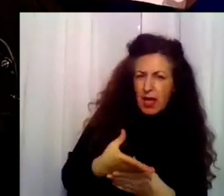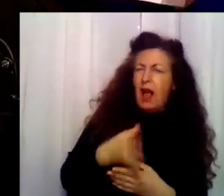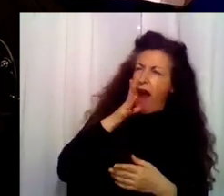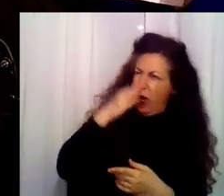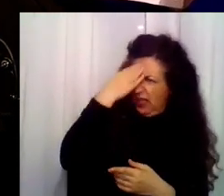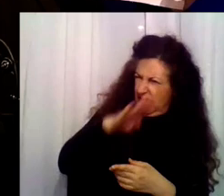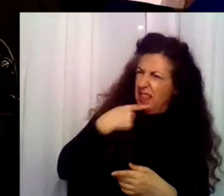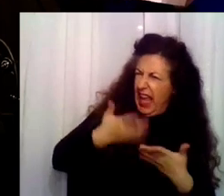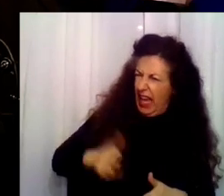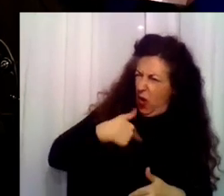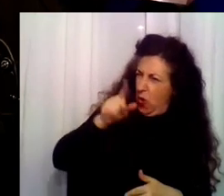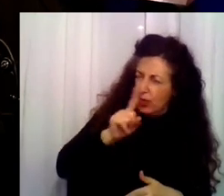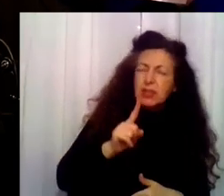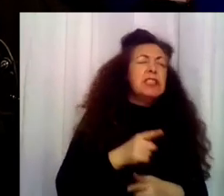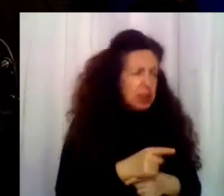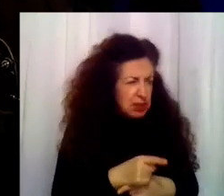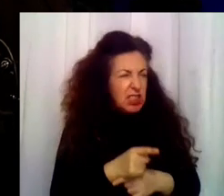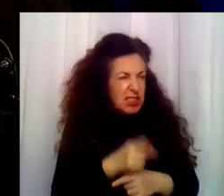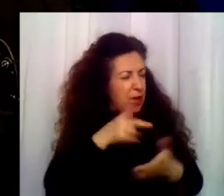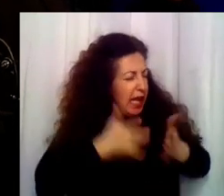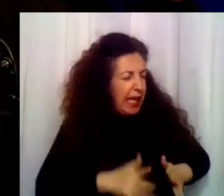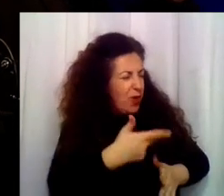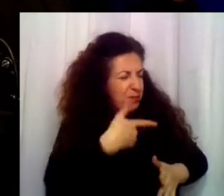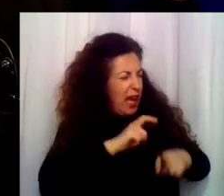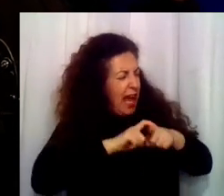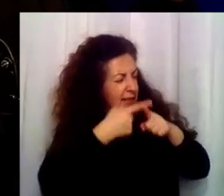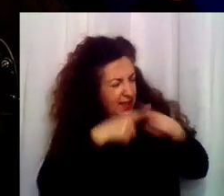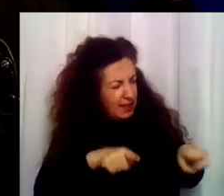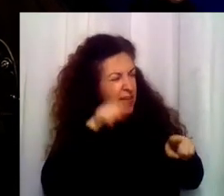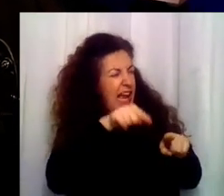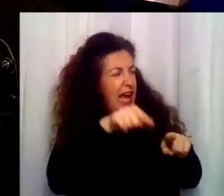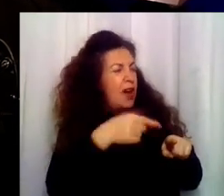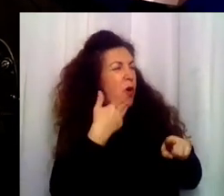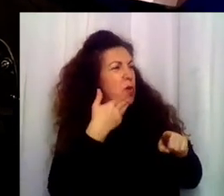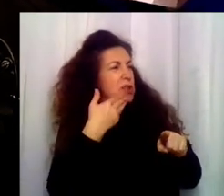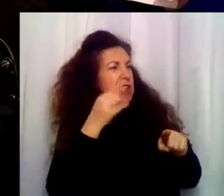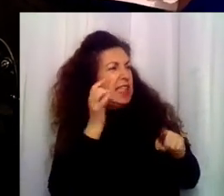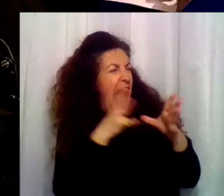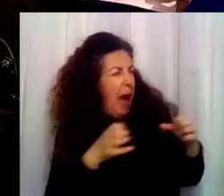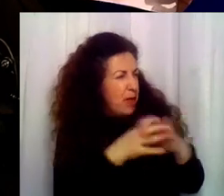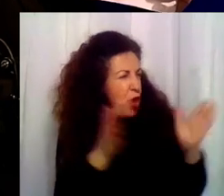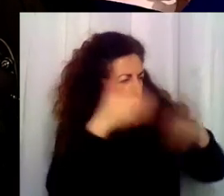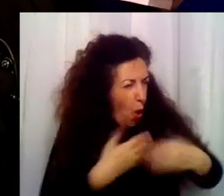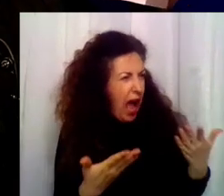Le falta nuestro empuje. Le falta nuestra ambición. Todos los adolescentes son marcianos, Natalia. Estás ciego. No quieres ver.